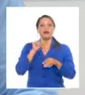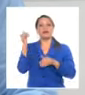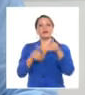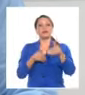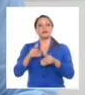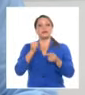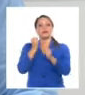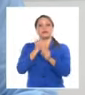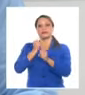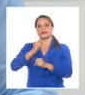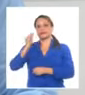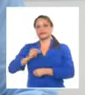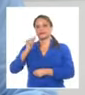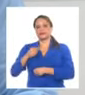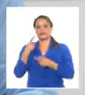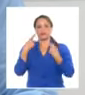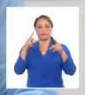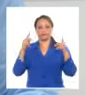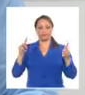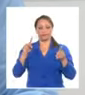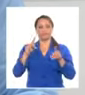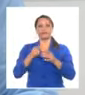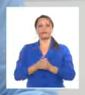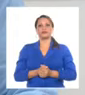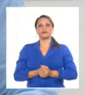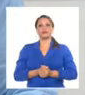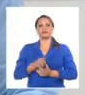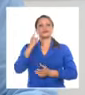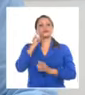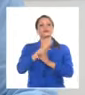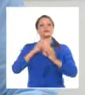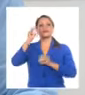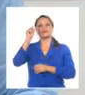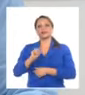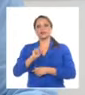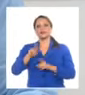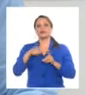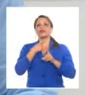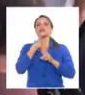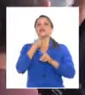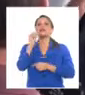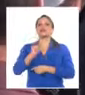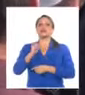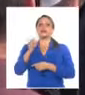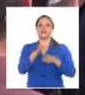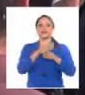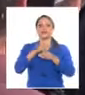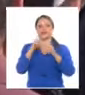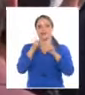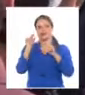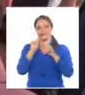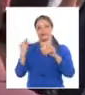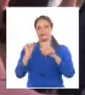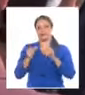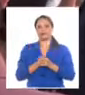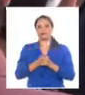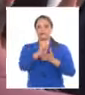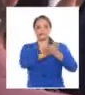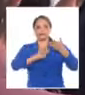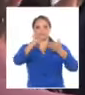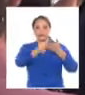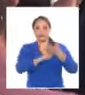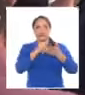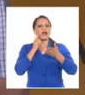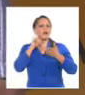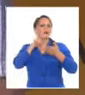obreros, intelectuales, científicos y expertos en diferentes temas. En la agenda del Pleno se encuentra la